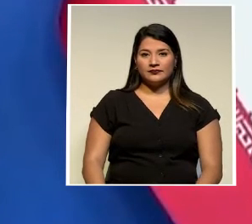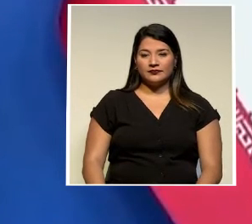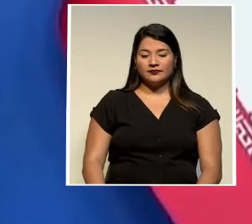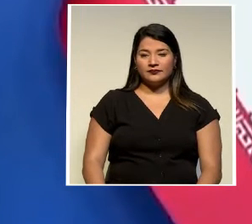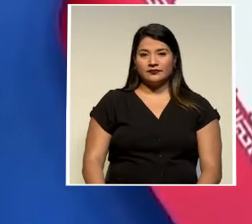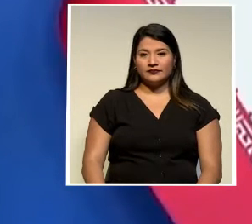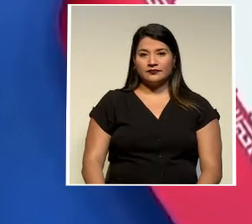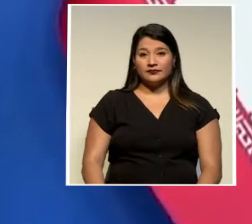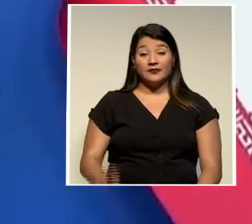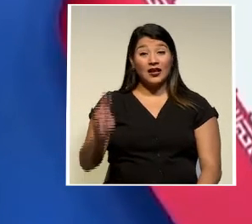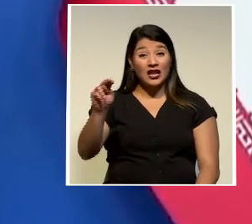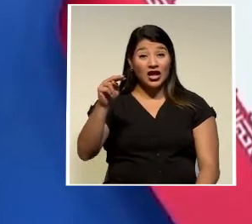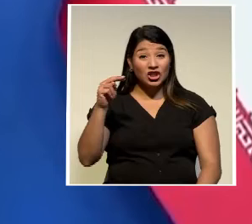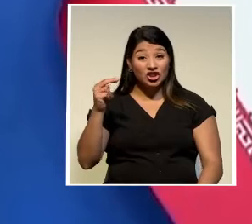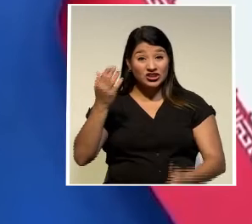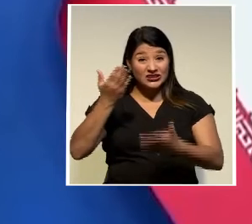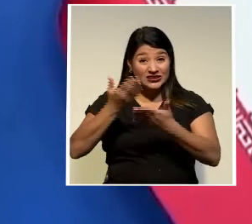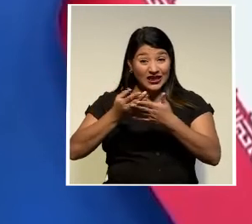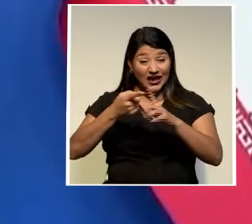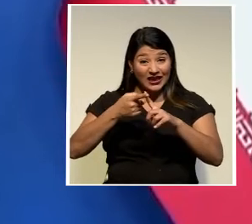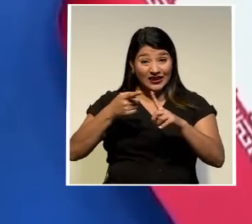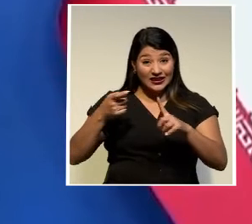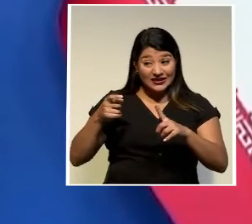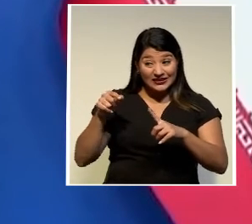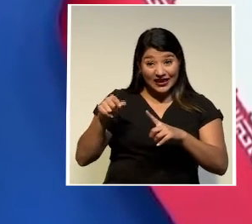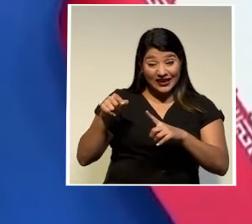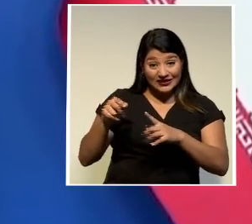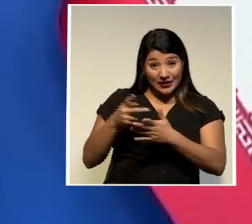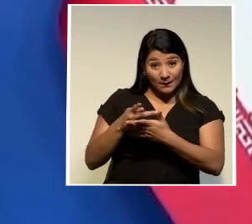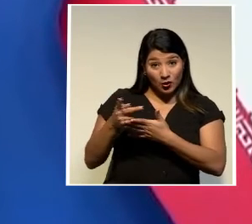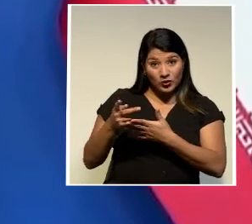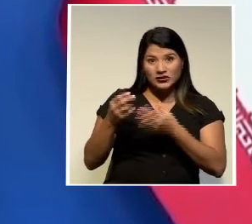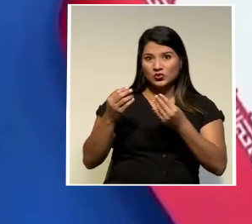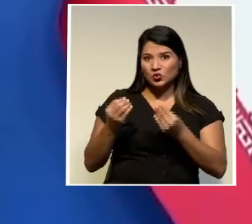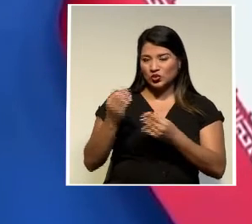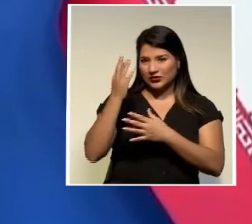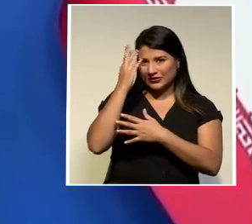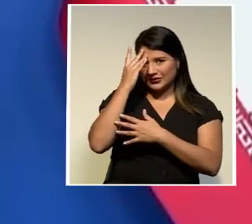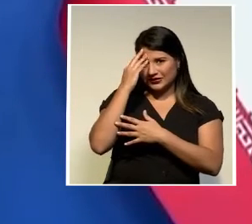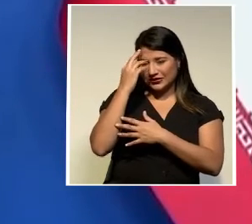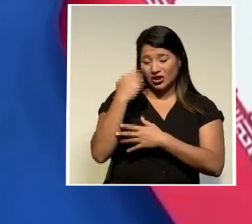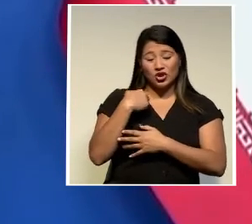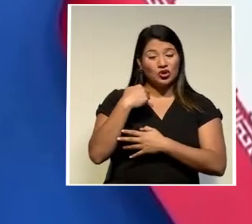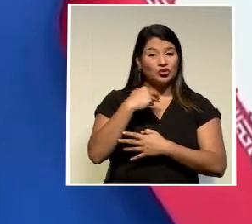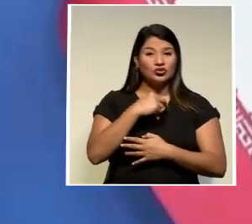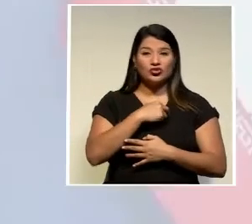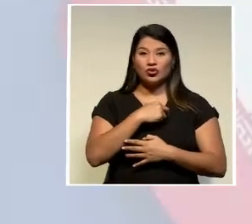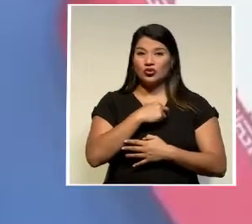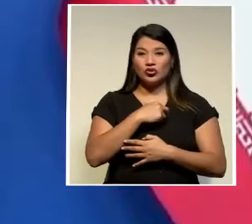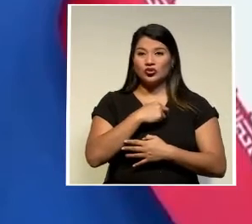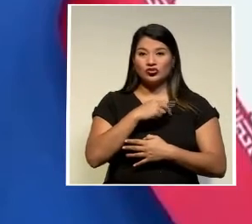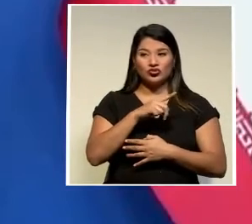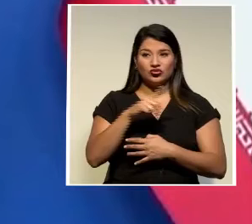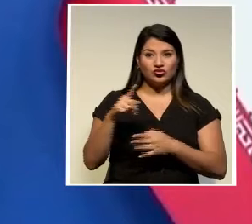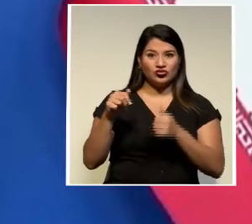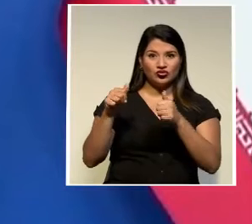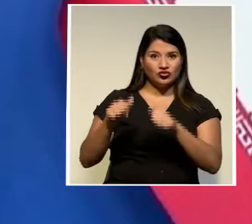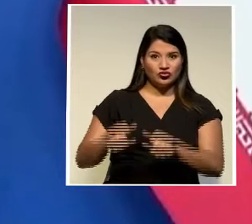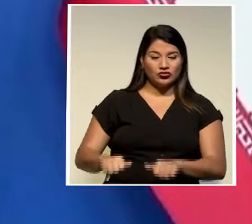Las noticias que llegan de Panjshir son realmente preocupantes. Condenamos enérgicamente el asalto.